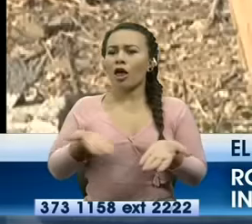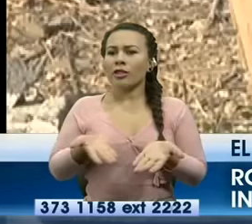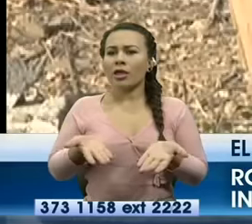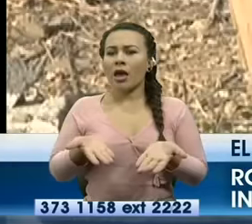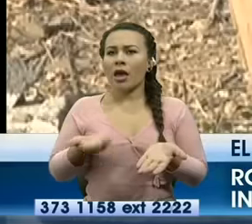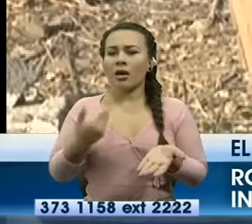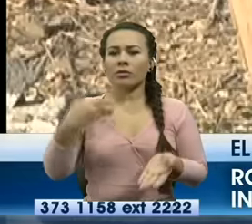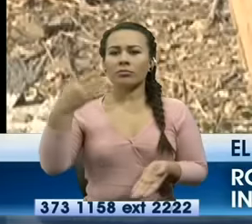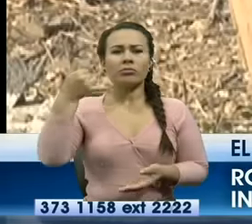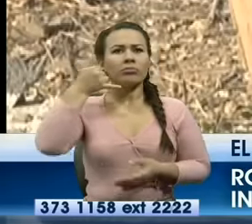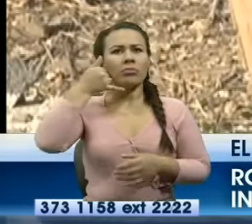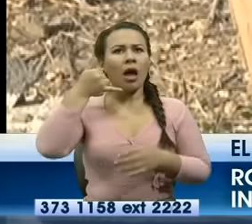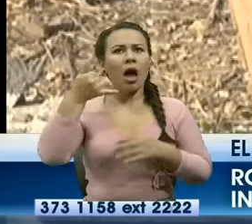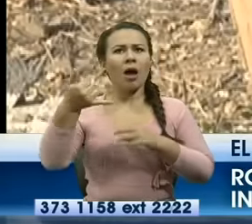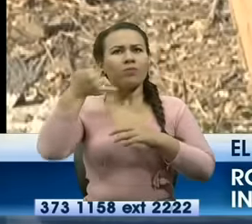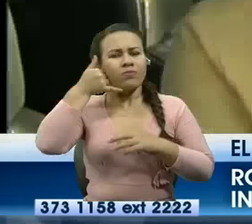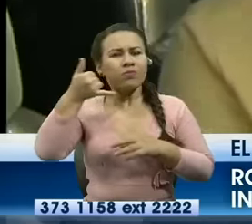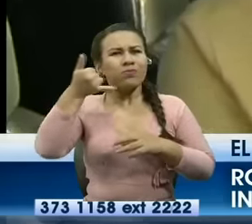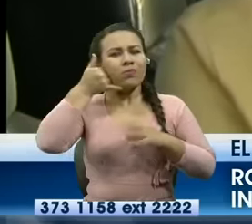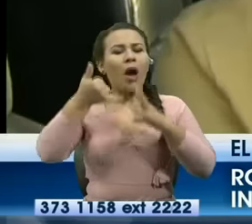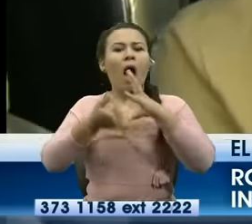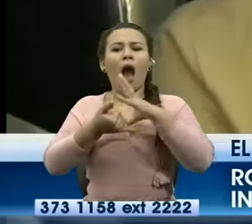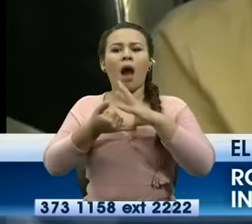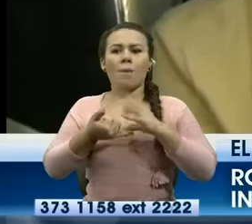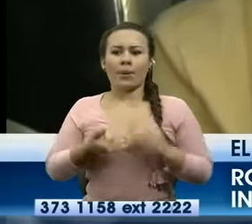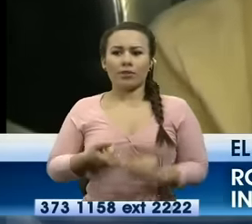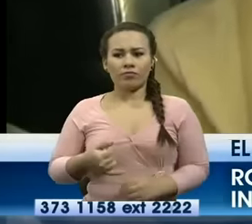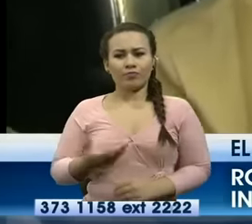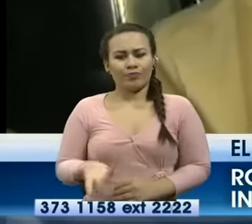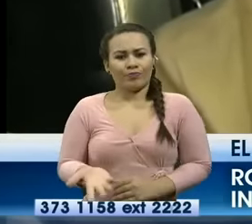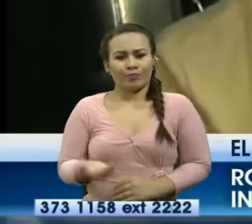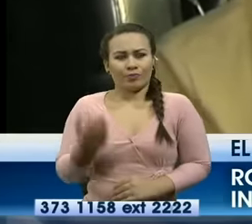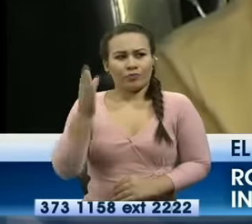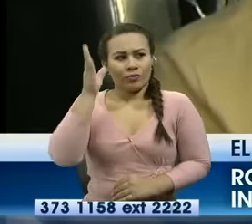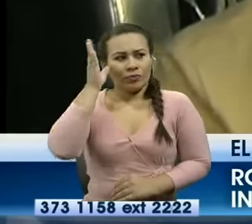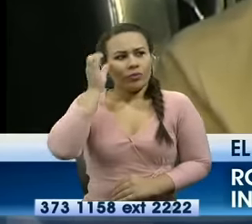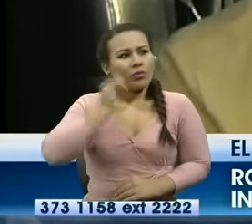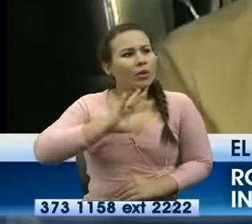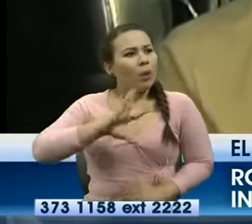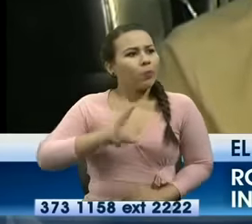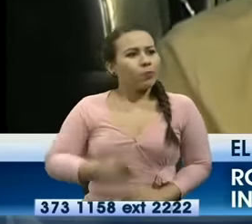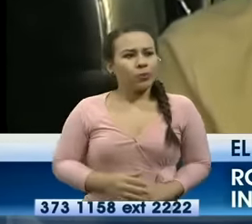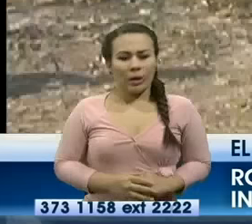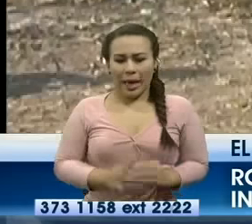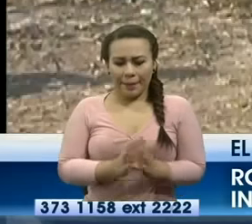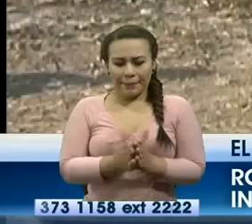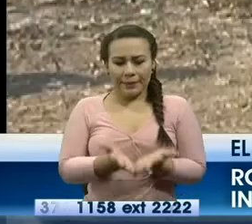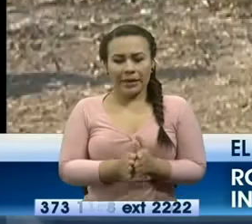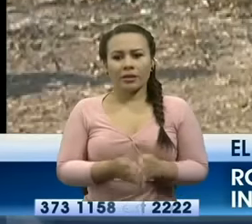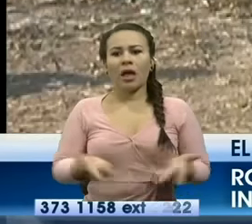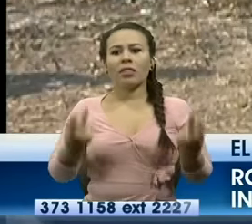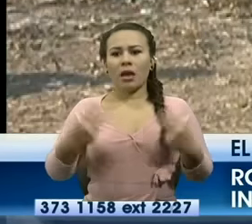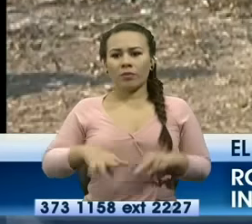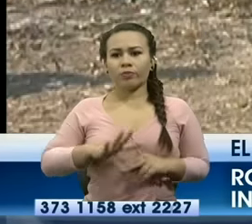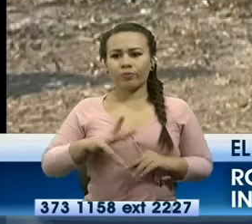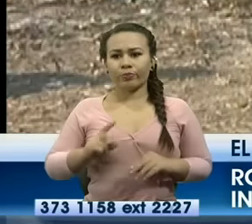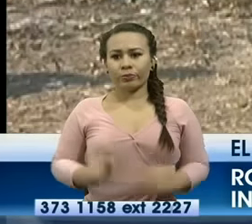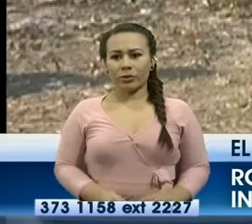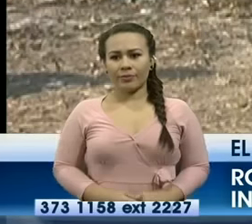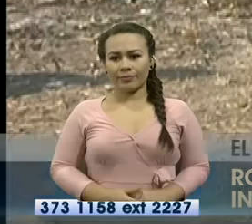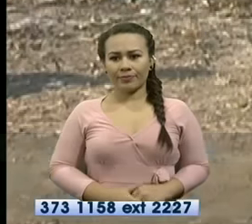ya no me contestó por tercera vez no sé porque no le aparece ni el celular ni la billetera informó